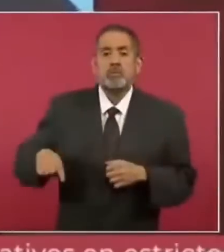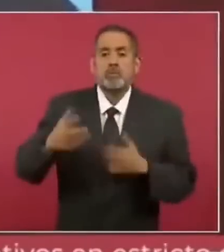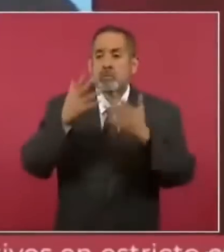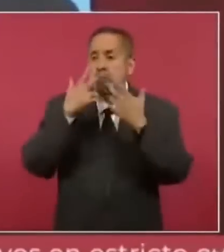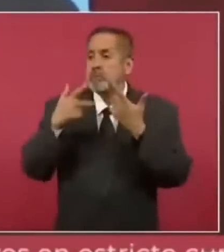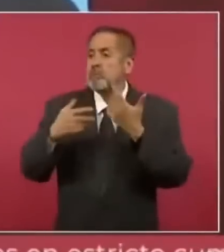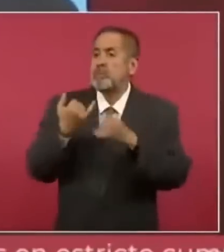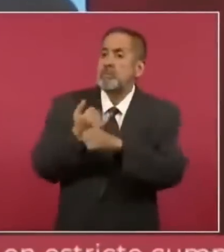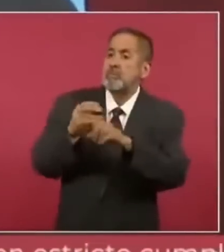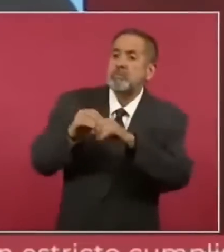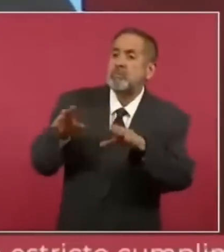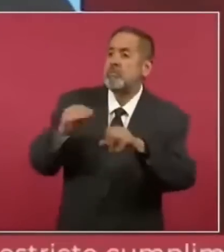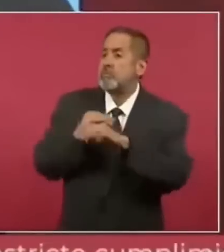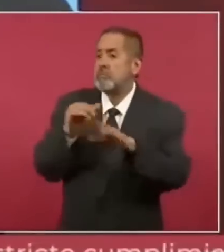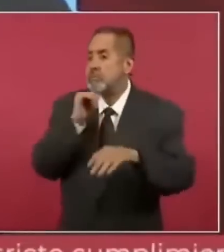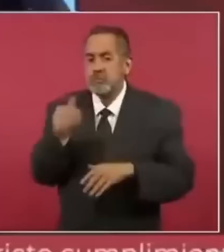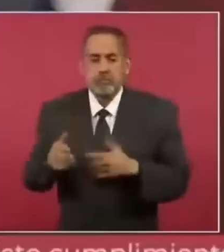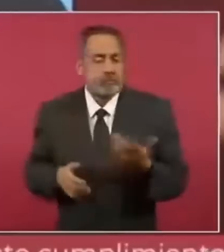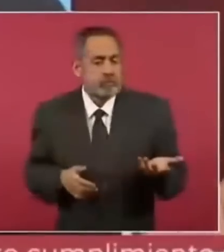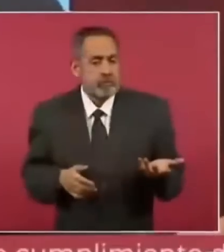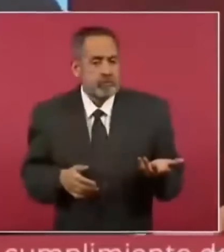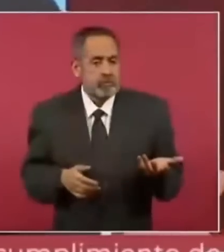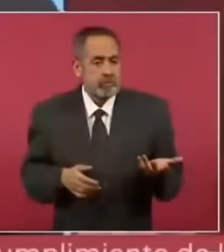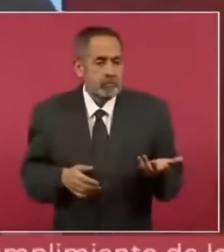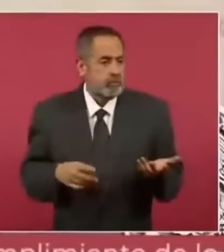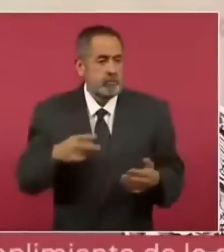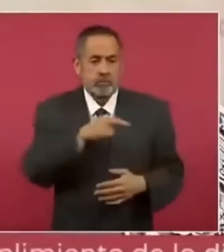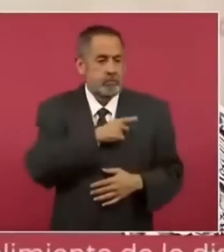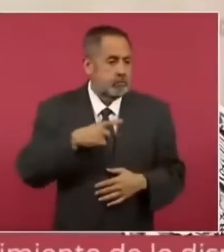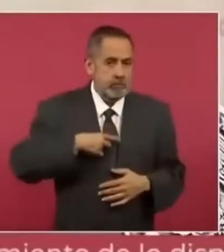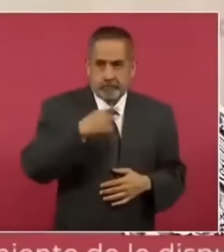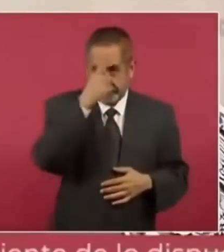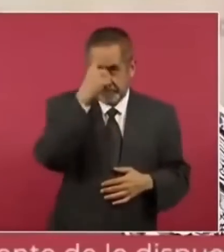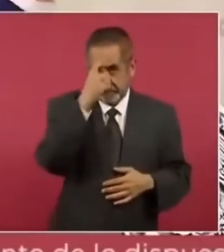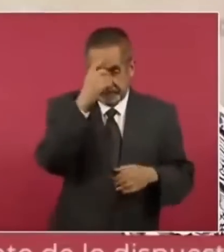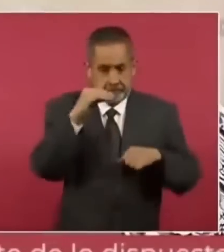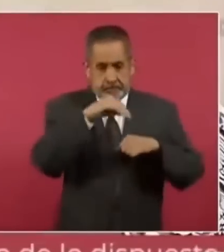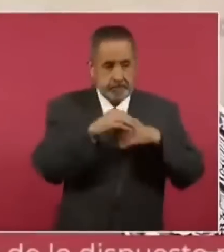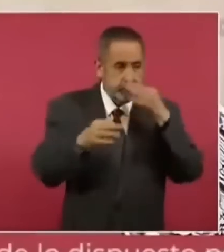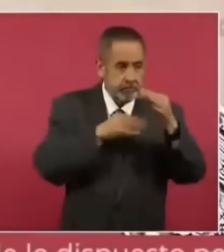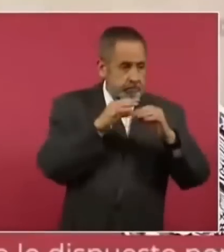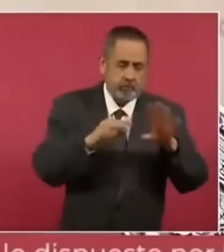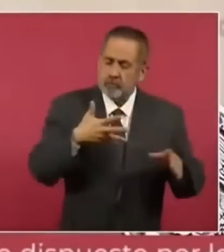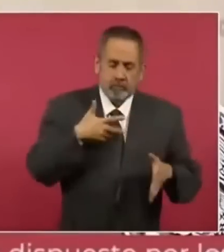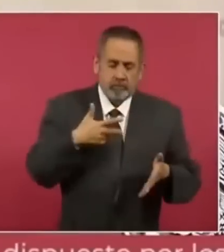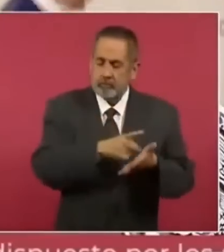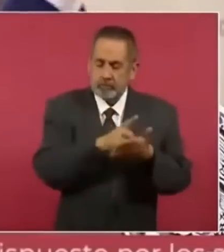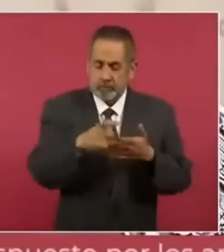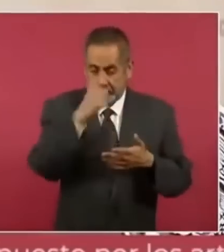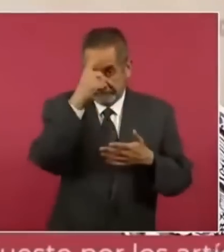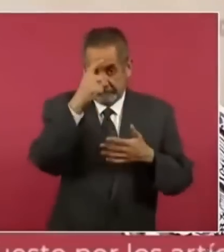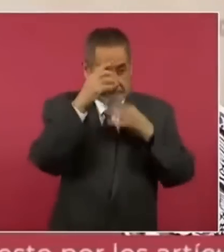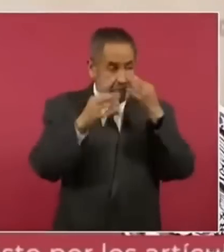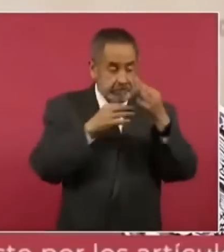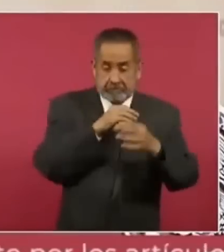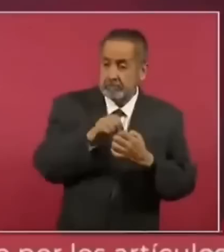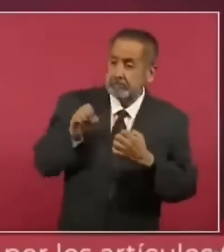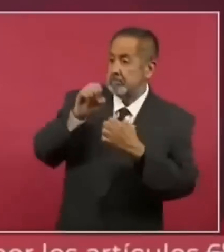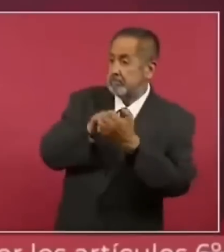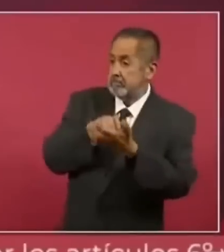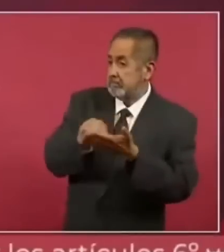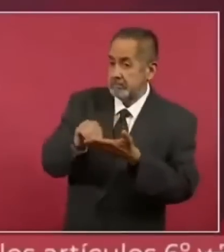no se tenía por qué inventar, no había derecho para calumniar.